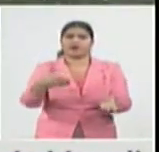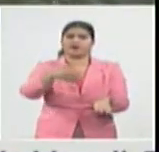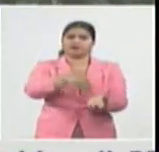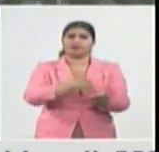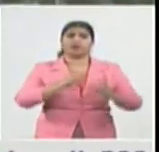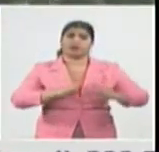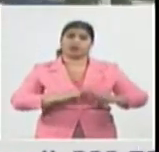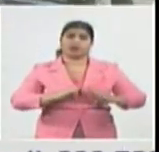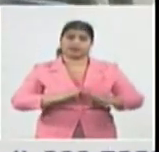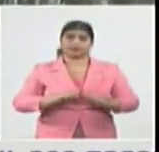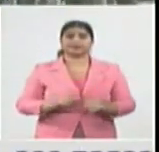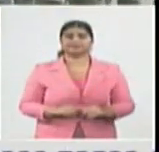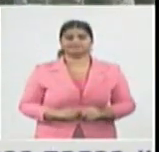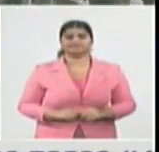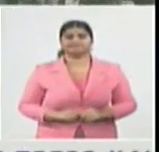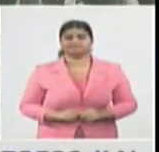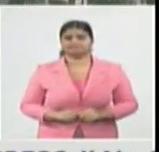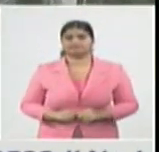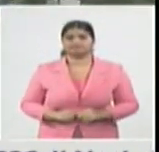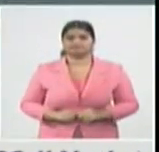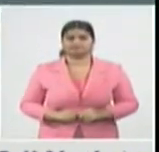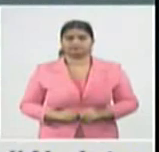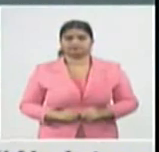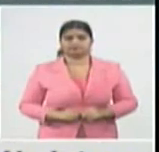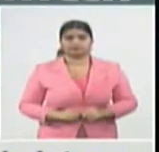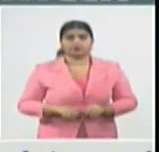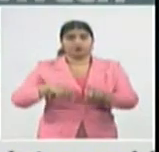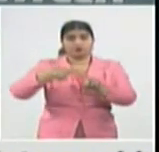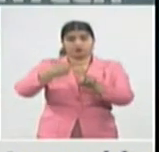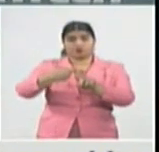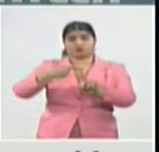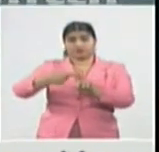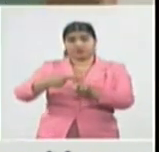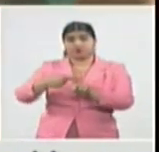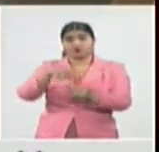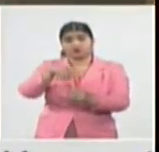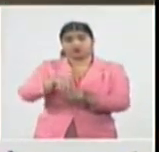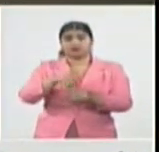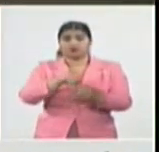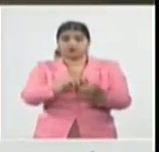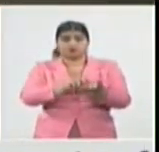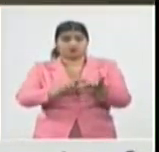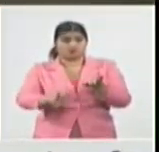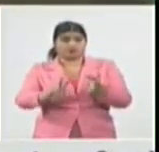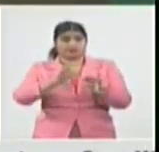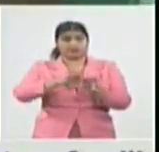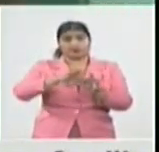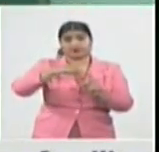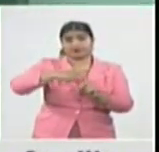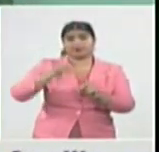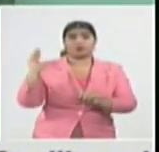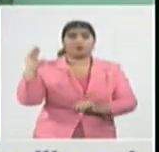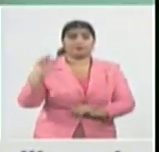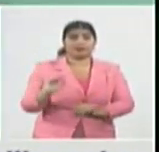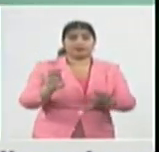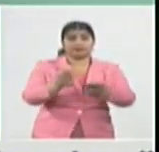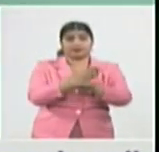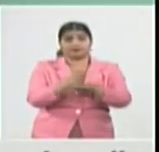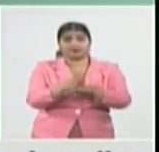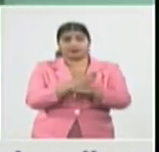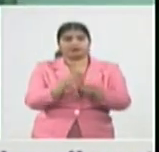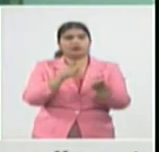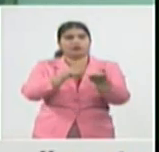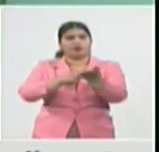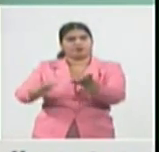o sea los primeros diagnosticados los primeros sospechosos en la provincia de Guantánamo han venido de diferentes latitudes de diferentes provincias